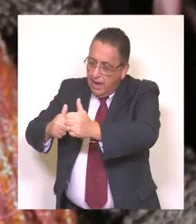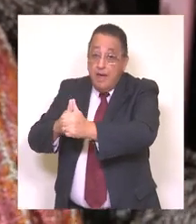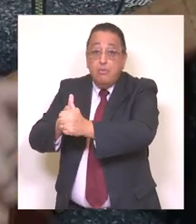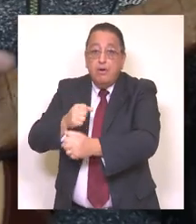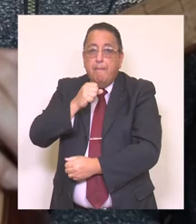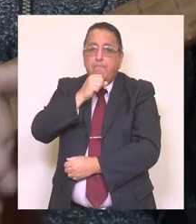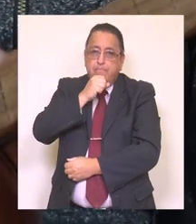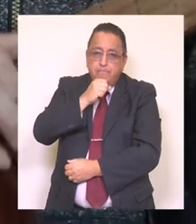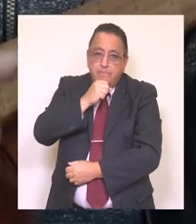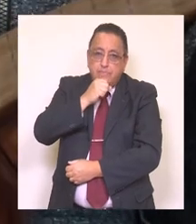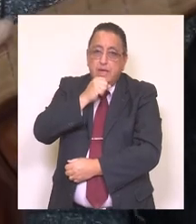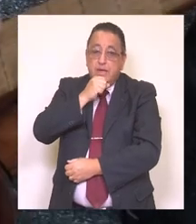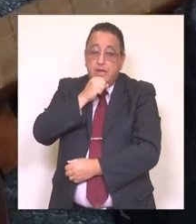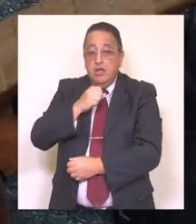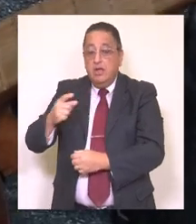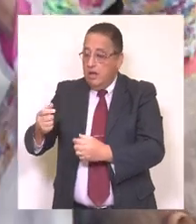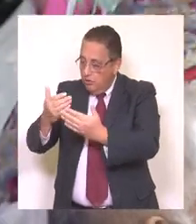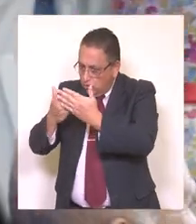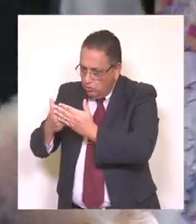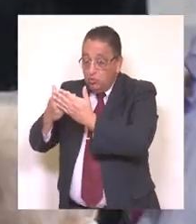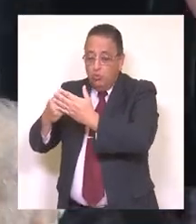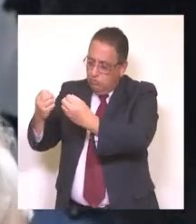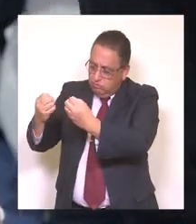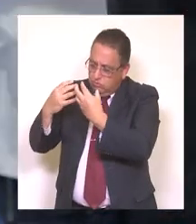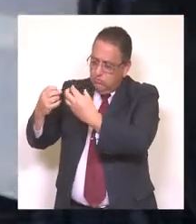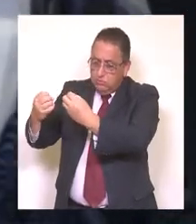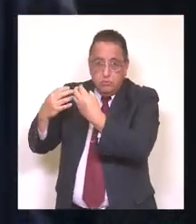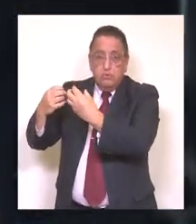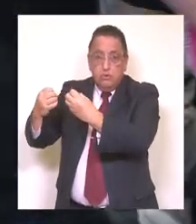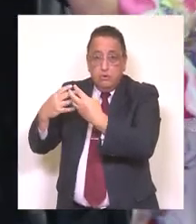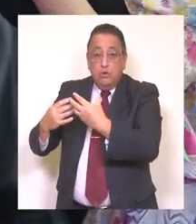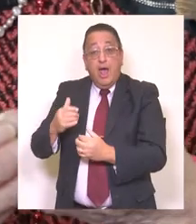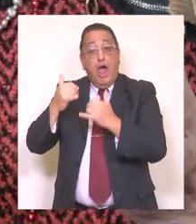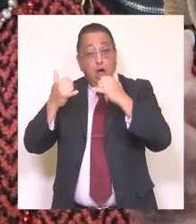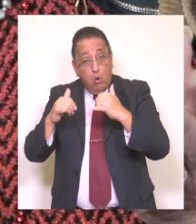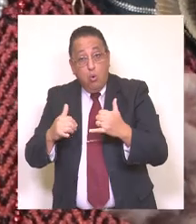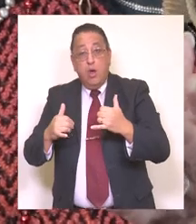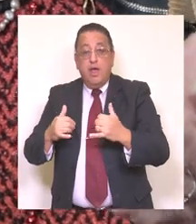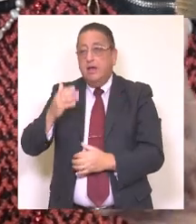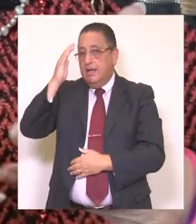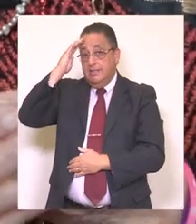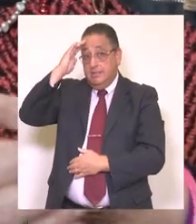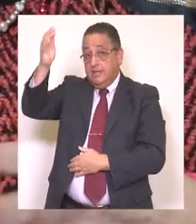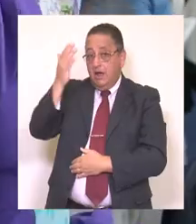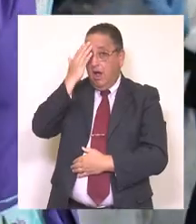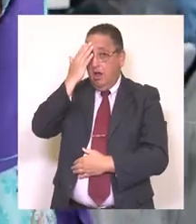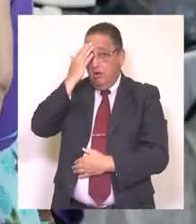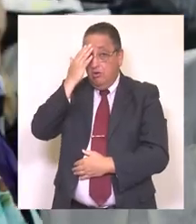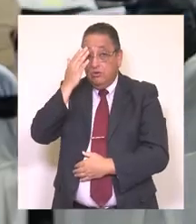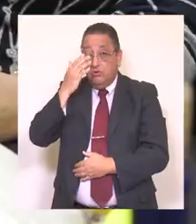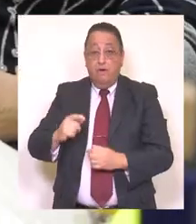adultos mayores a través de talleres, de capacitaciones, actividades recreativas también como el Chavo Agosto,